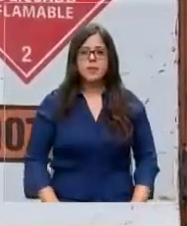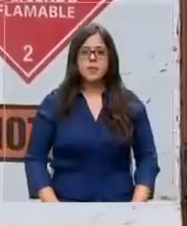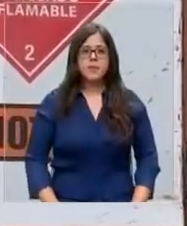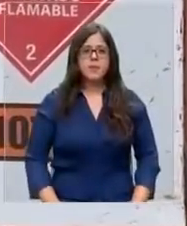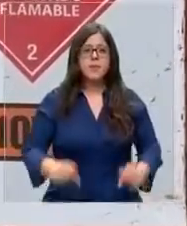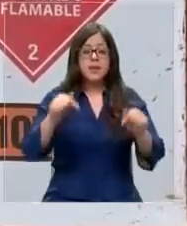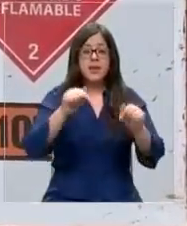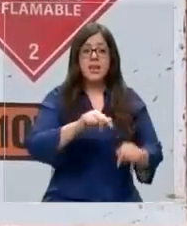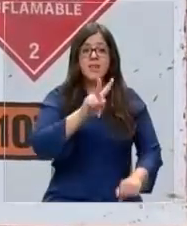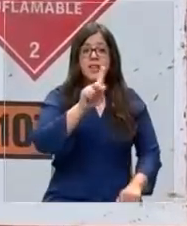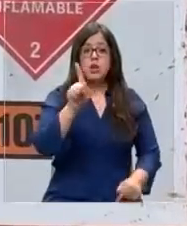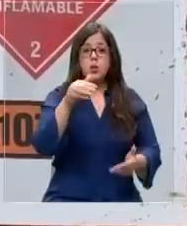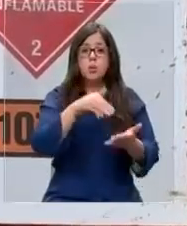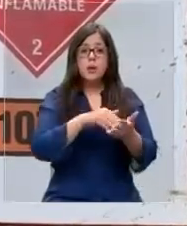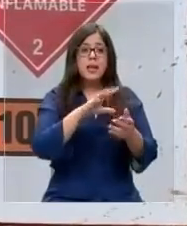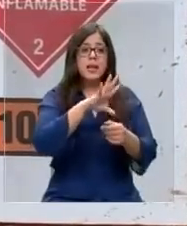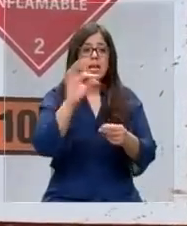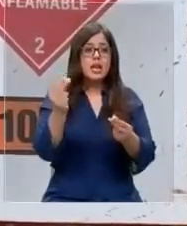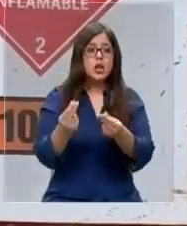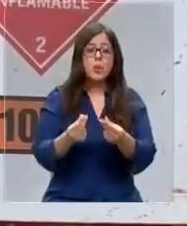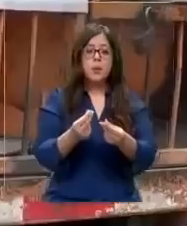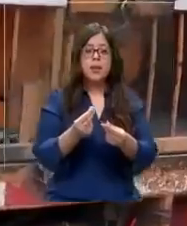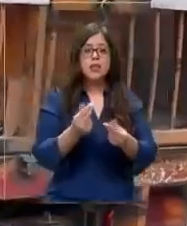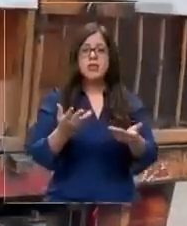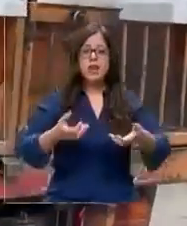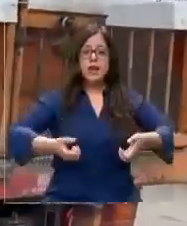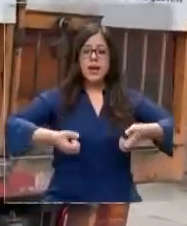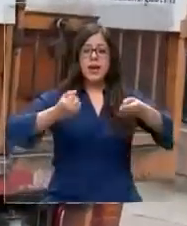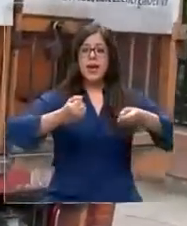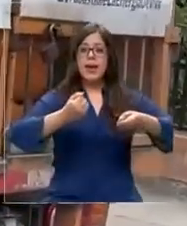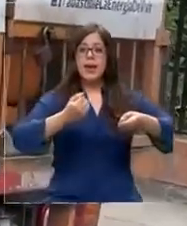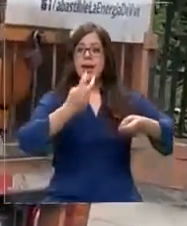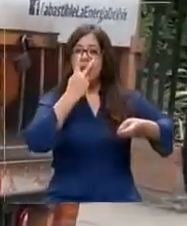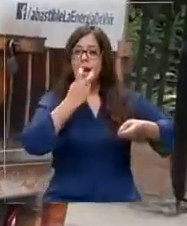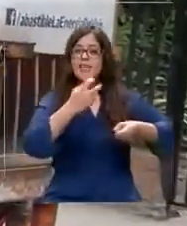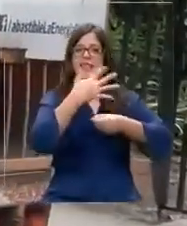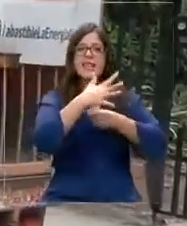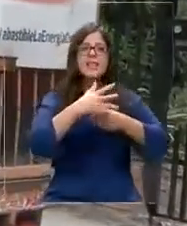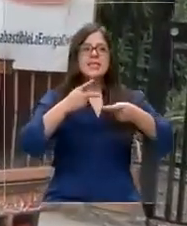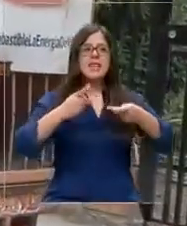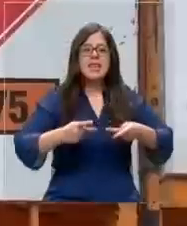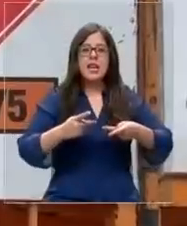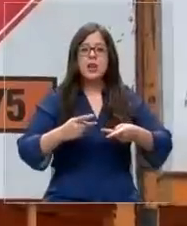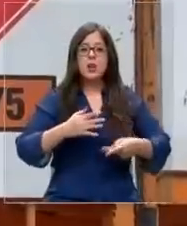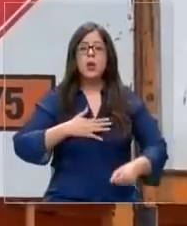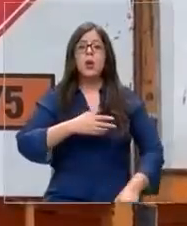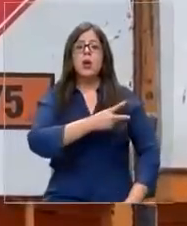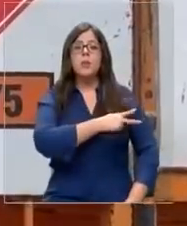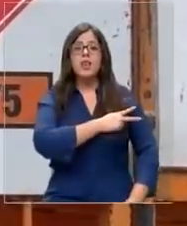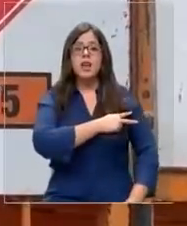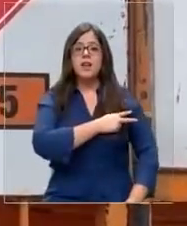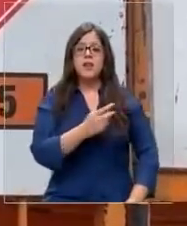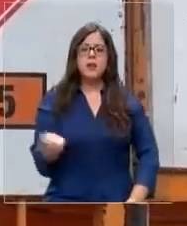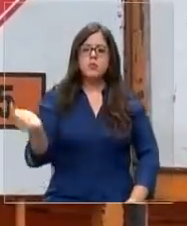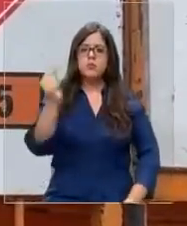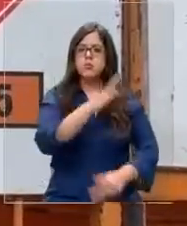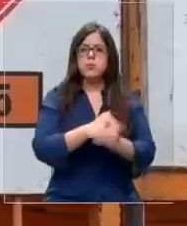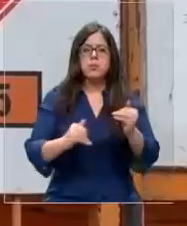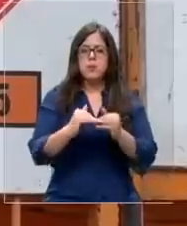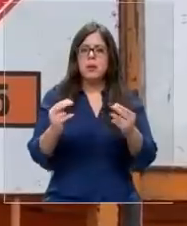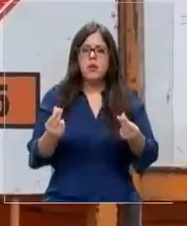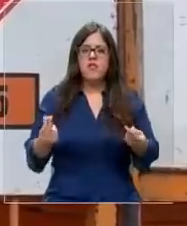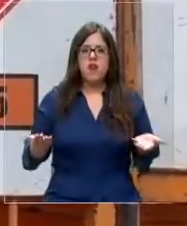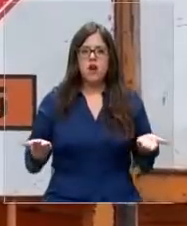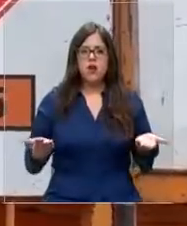saliendo 21,500, el de 15. Aquí a mi distribuidora, a mi jefe, el gas le llega al mismo precio costo y